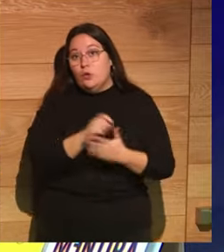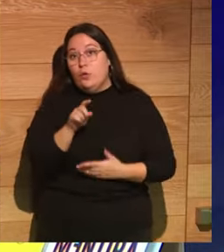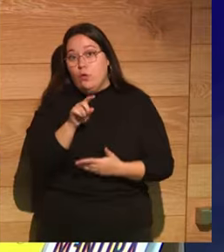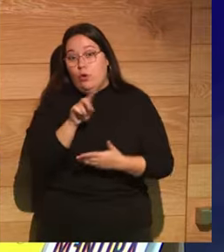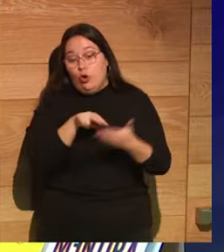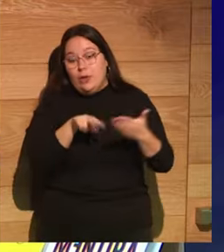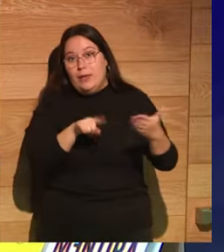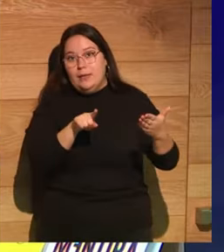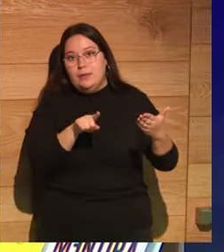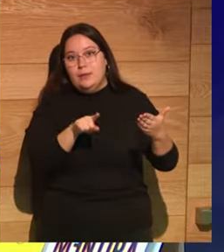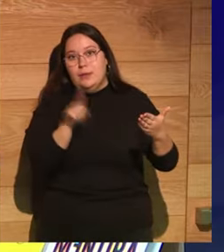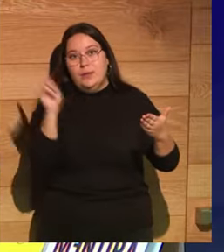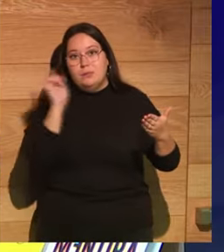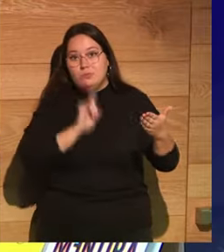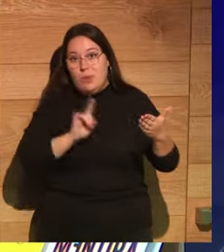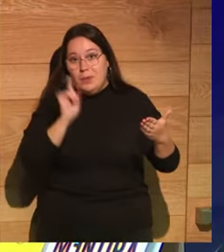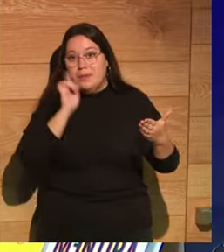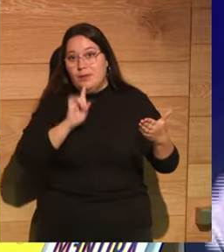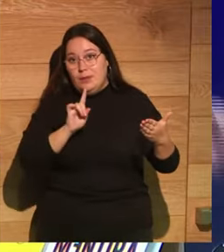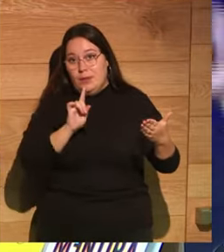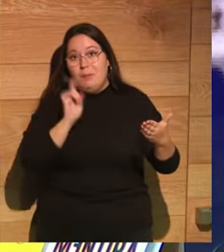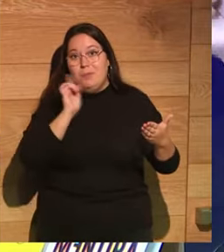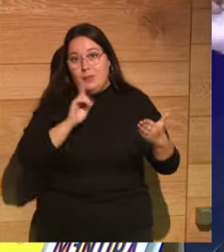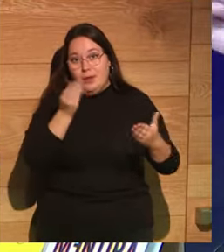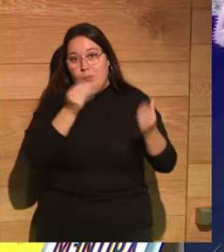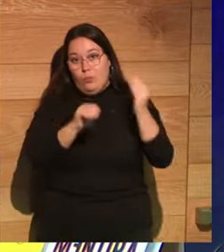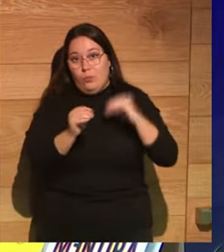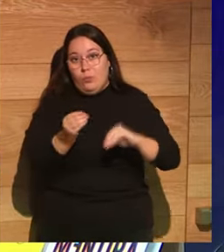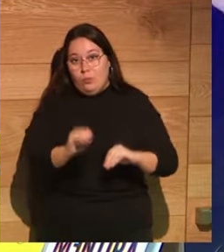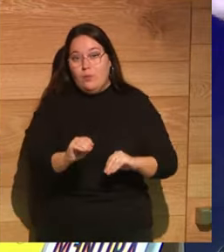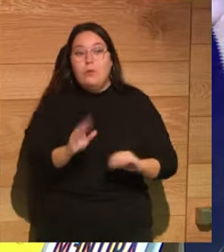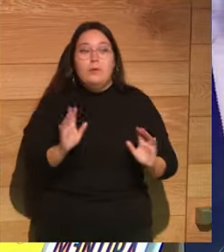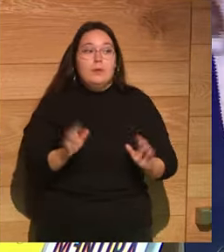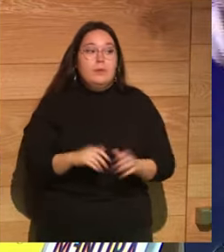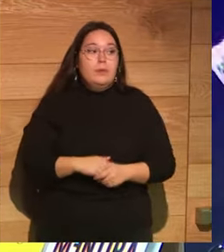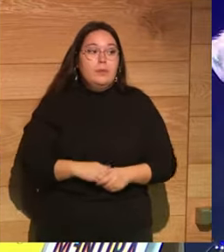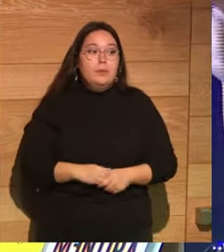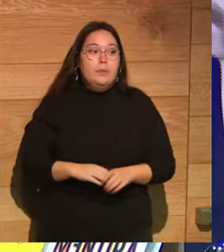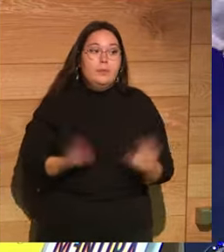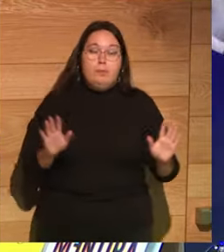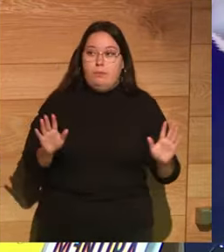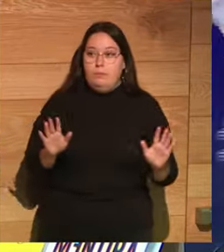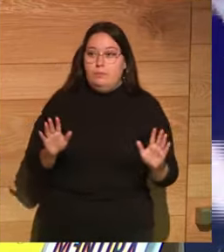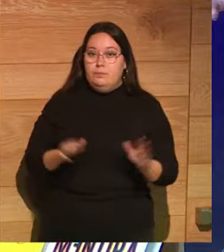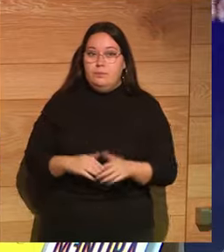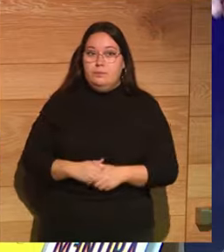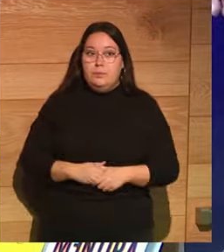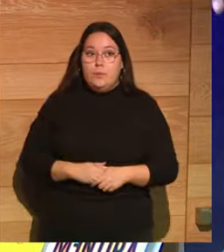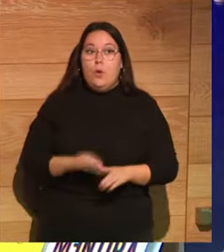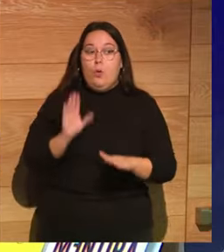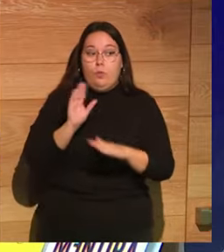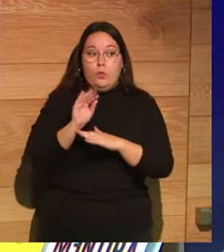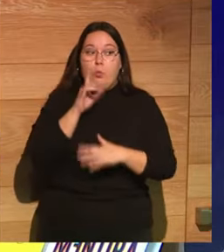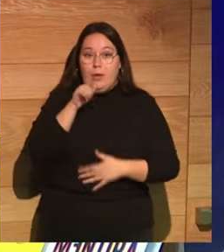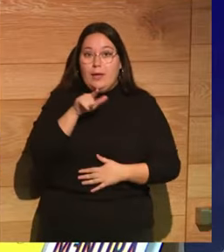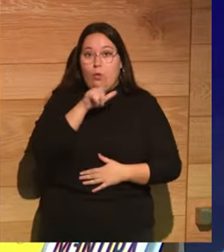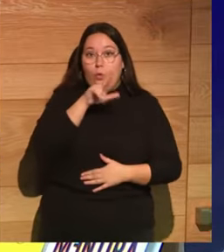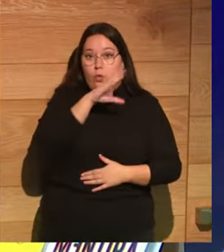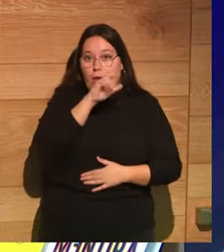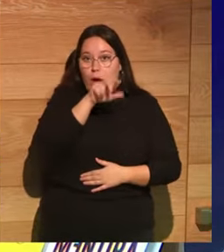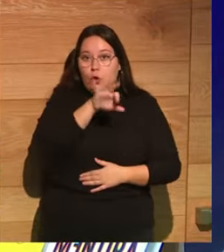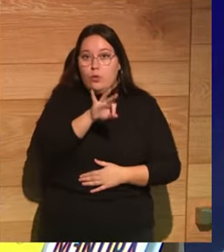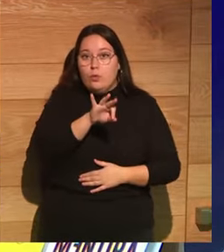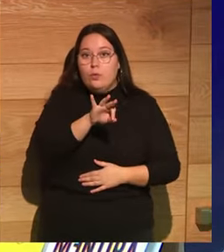lees en esta obra es una mentira tras otra que es totalmente falso pero es cuidado porque esto es Luciano